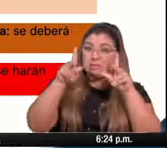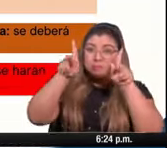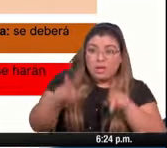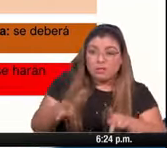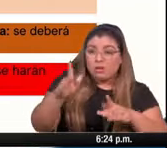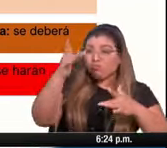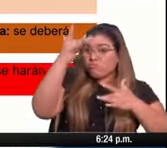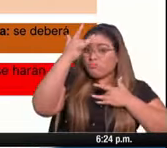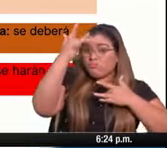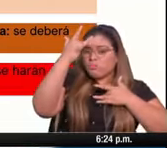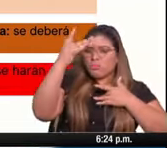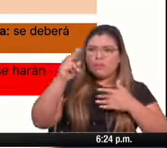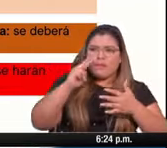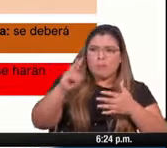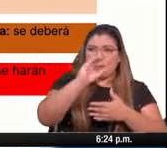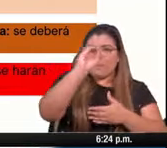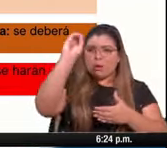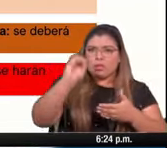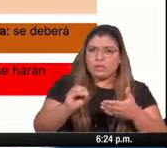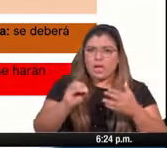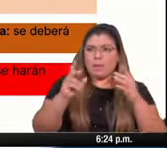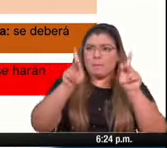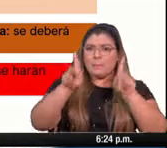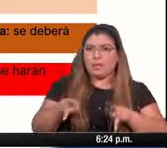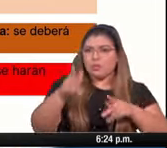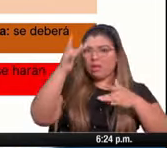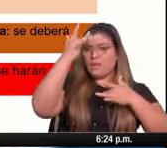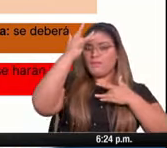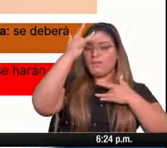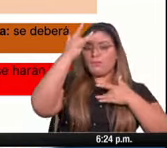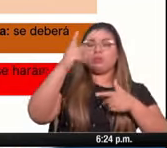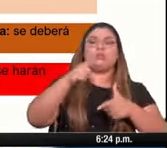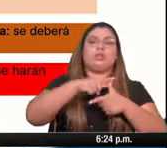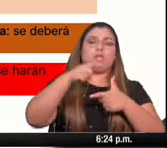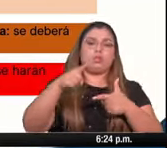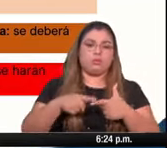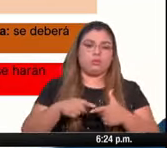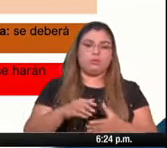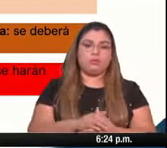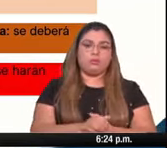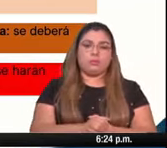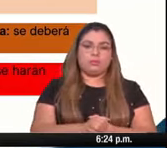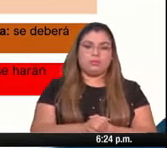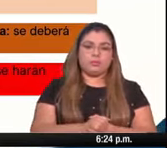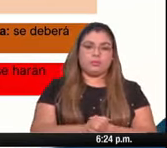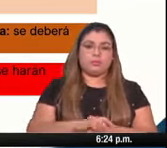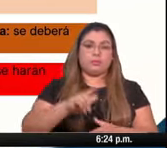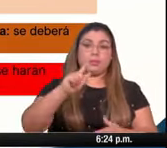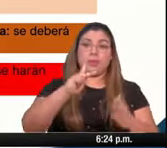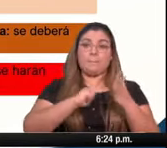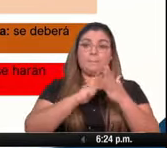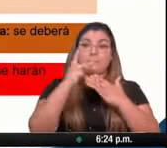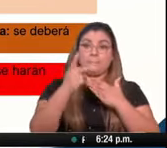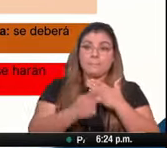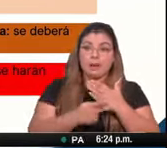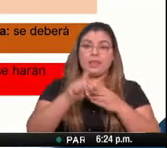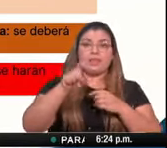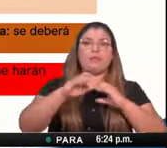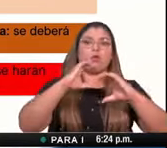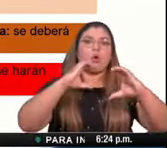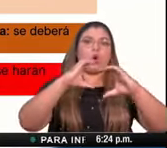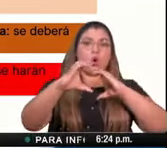desborde de cualquier indicador de la apertura lo que plantea este plan es la